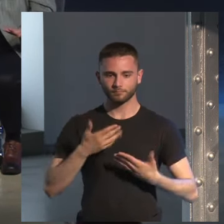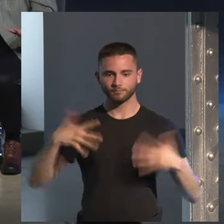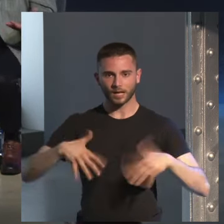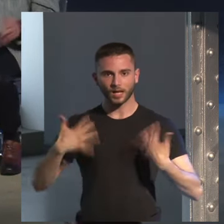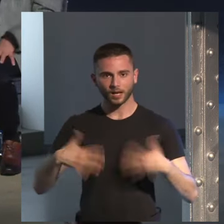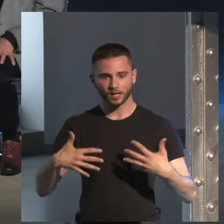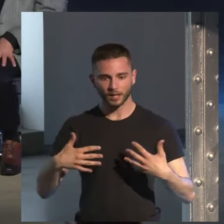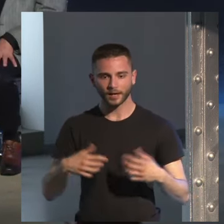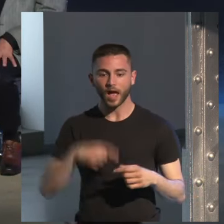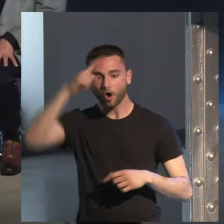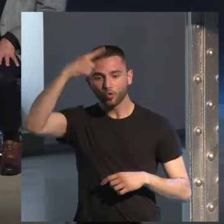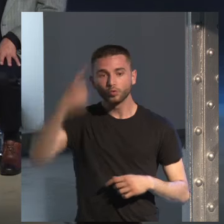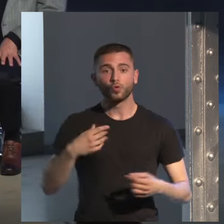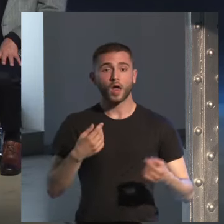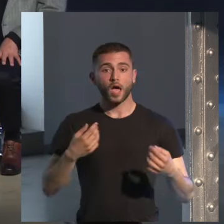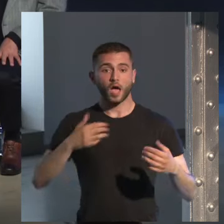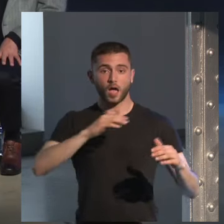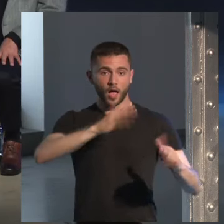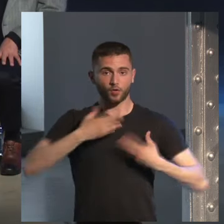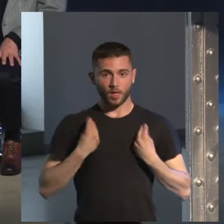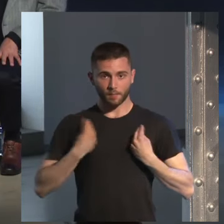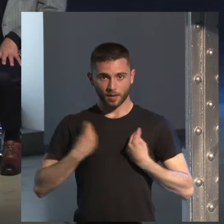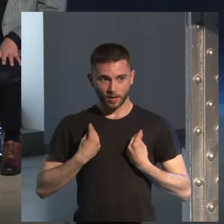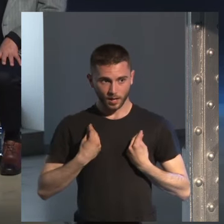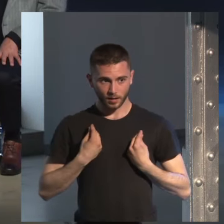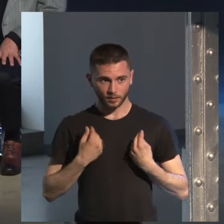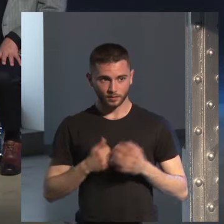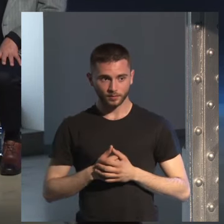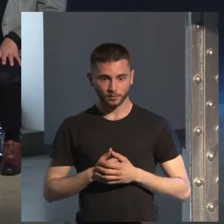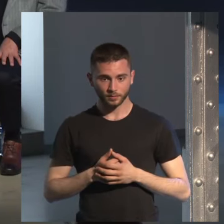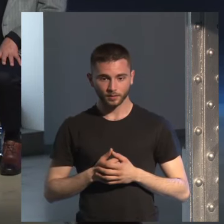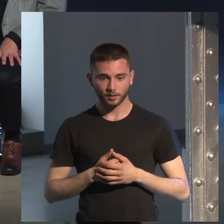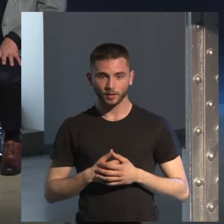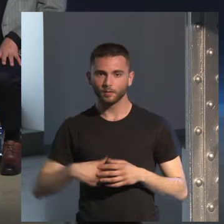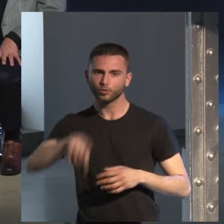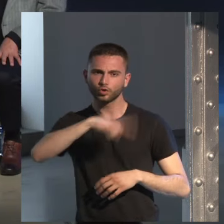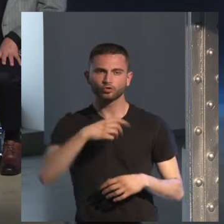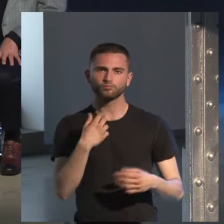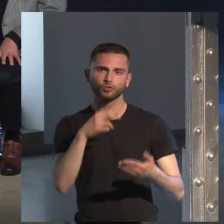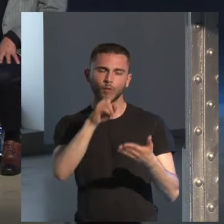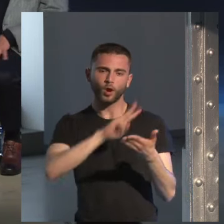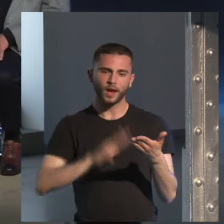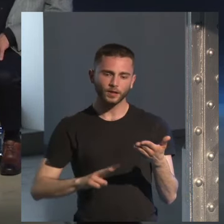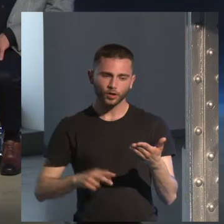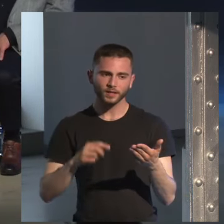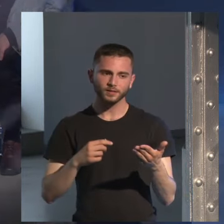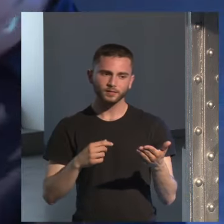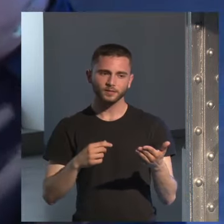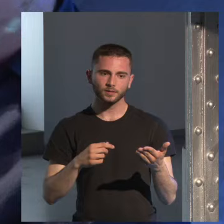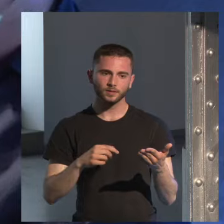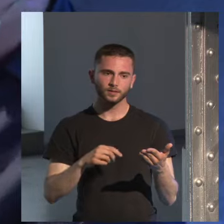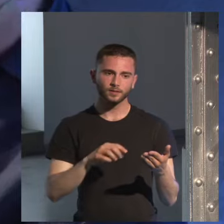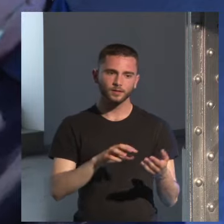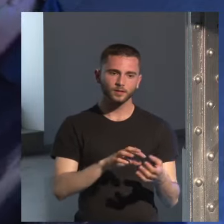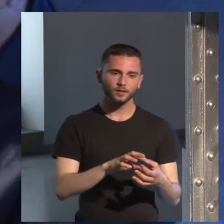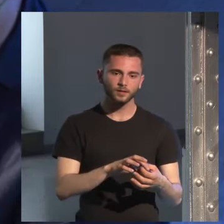ayudan a vivir la cultura nos ayuda a vivir y os interfiere como lectores vuestra condición de escritor quiero decir se puede evitar leer un libro y no